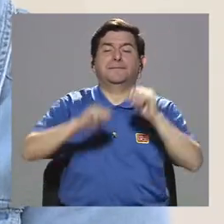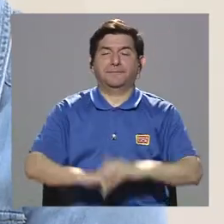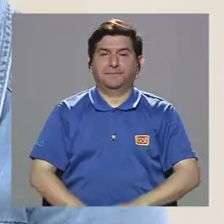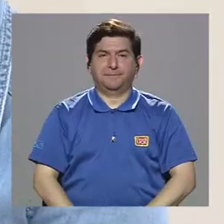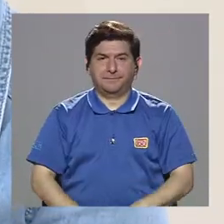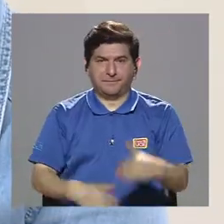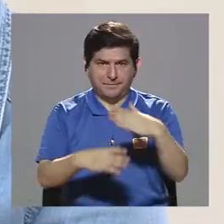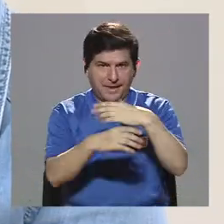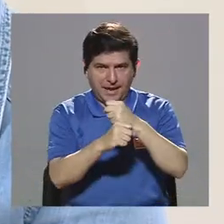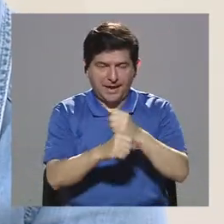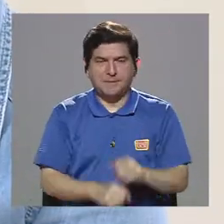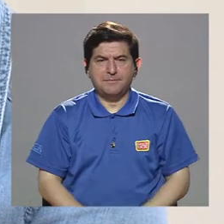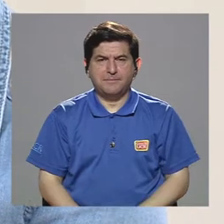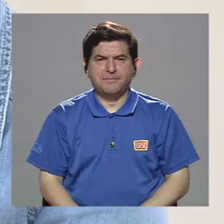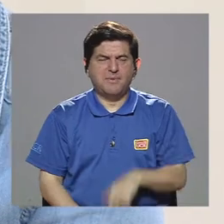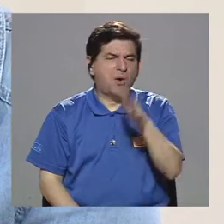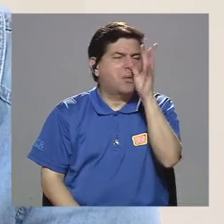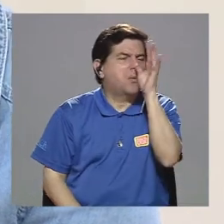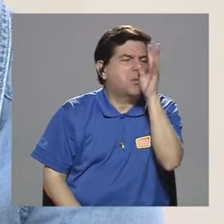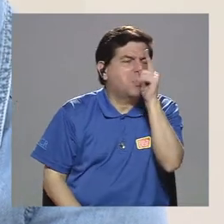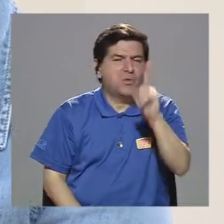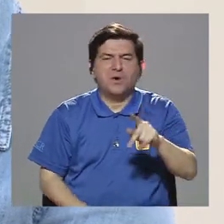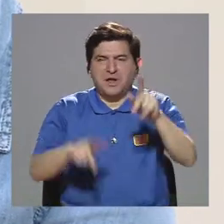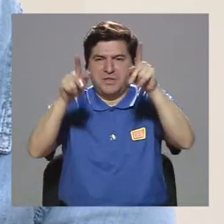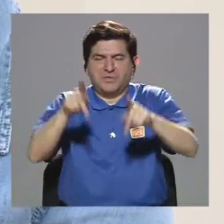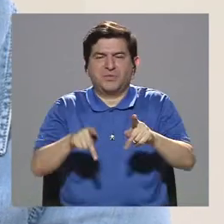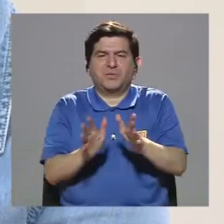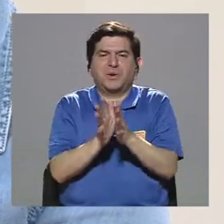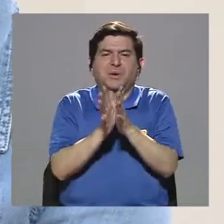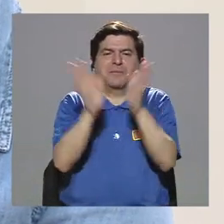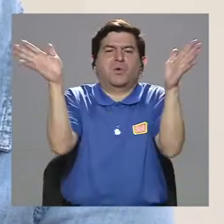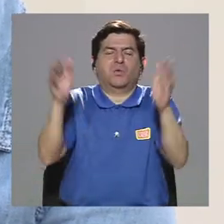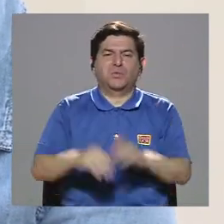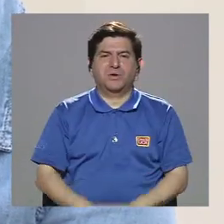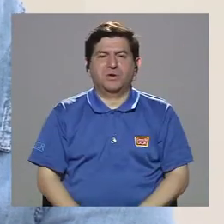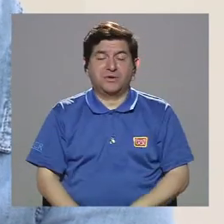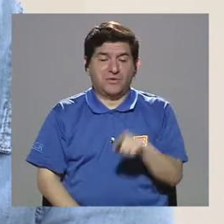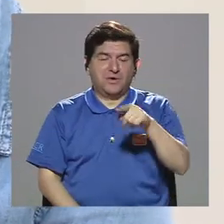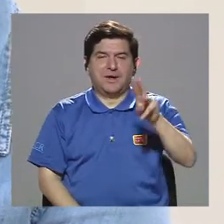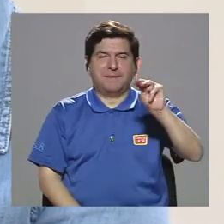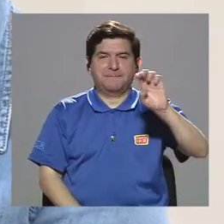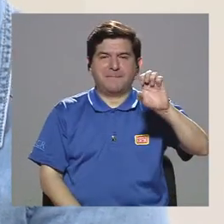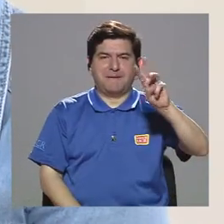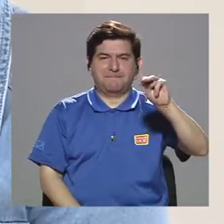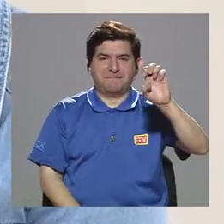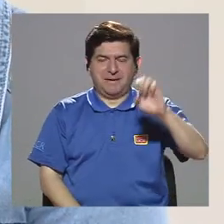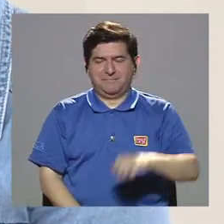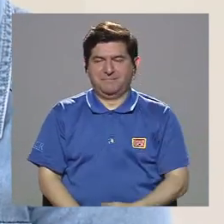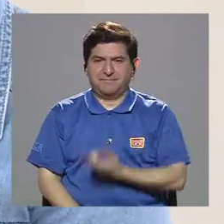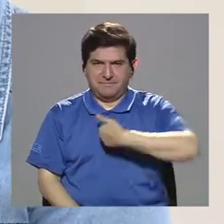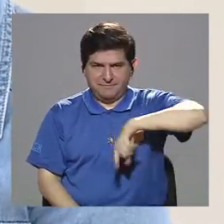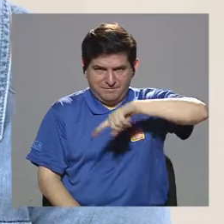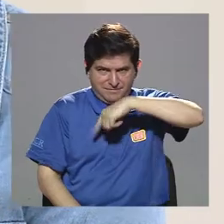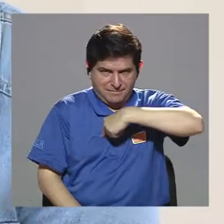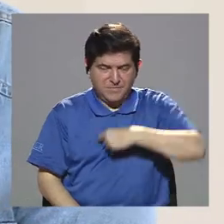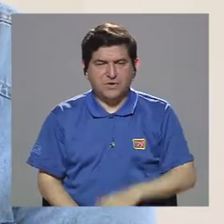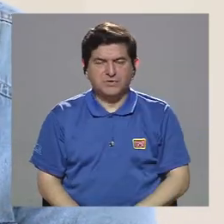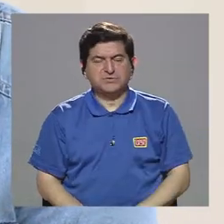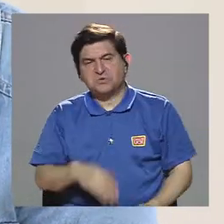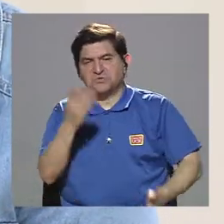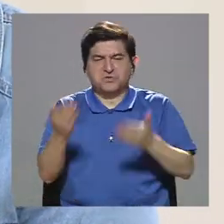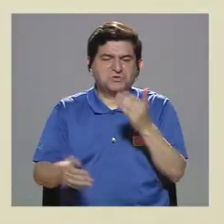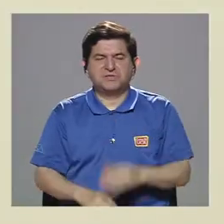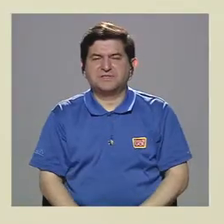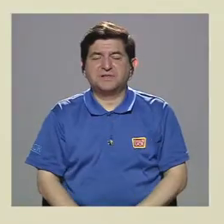es cuando se hace, por ejemplo, una mofa de un personaje público y se desarrollan los famosos memes y nosotros de una forma